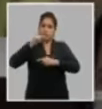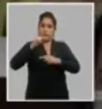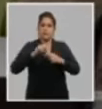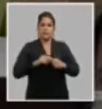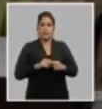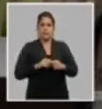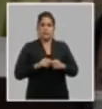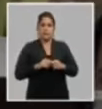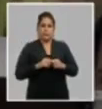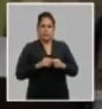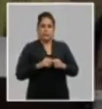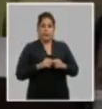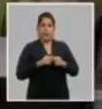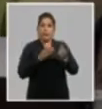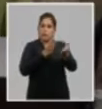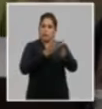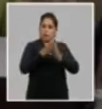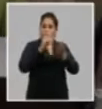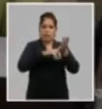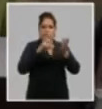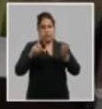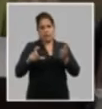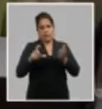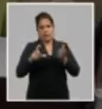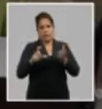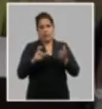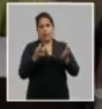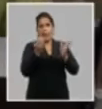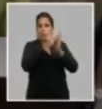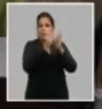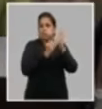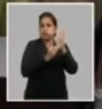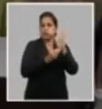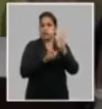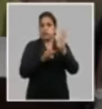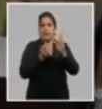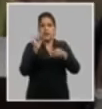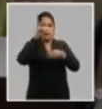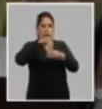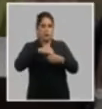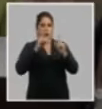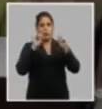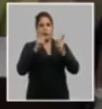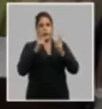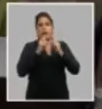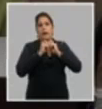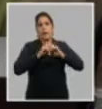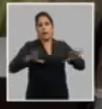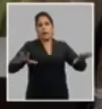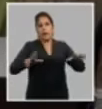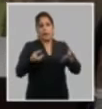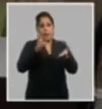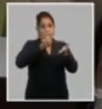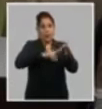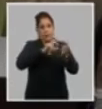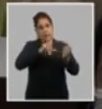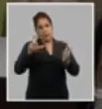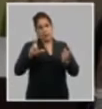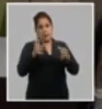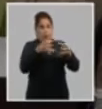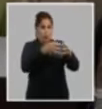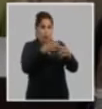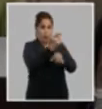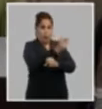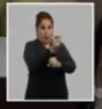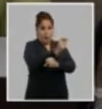en el seguimiento desde el partido a la composición integración política y ejemplaridad de los claustros que